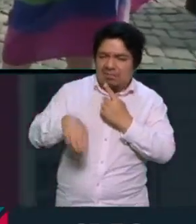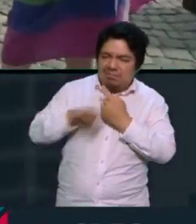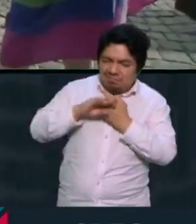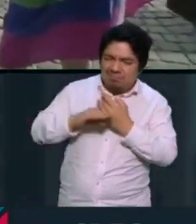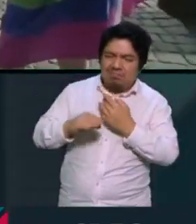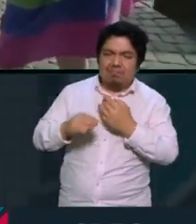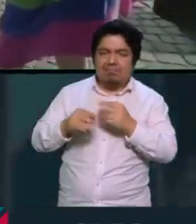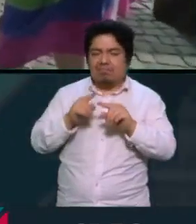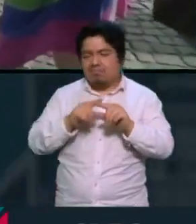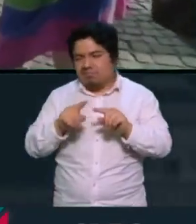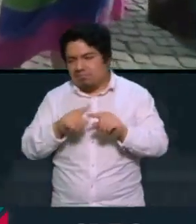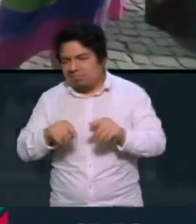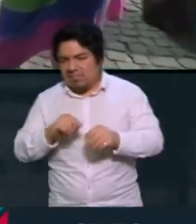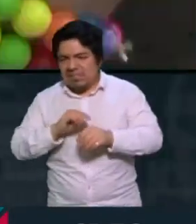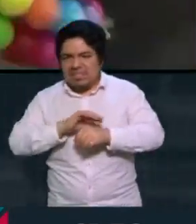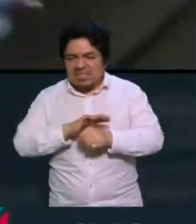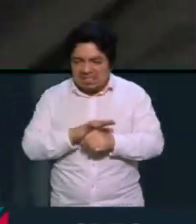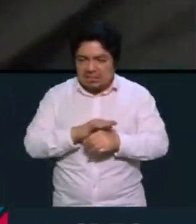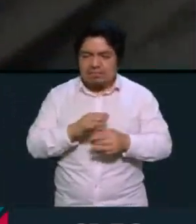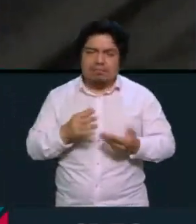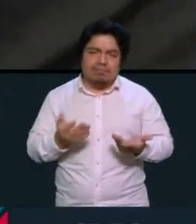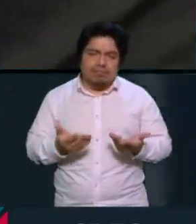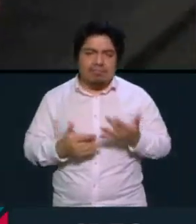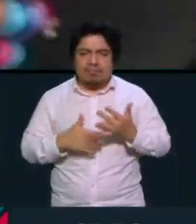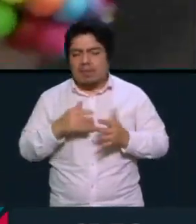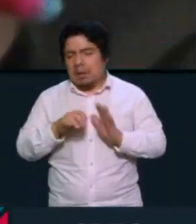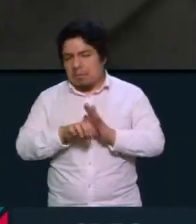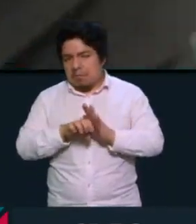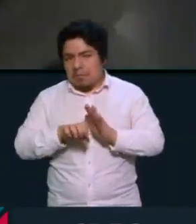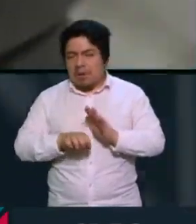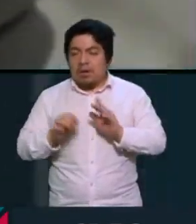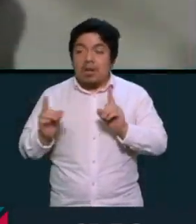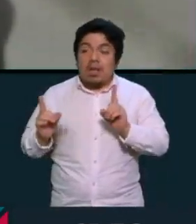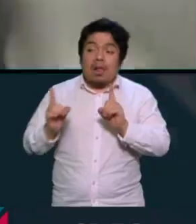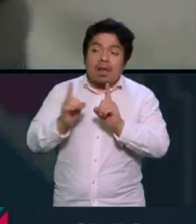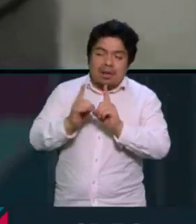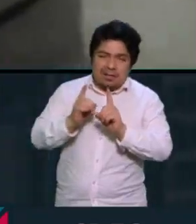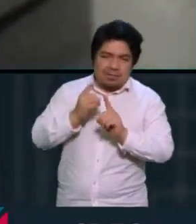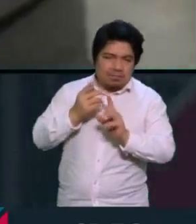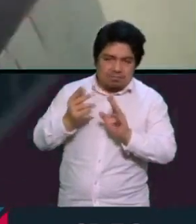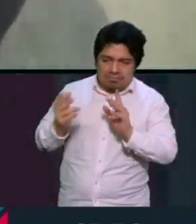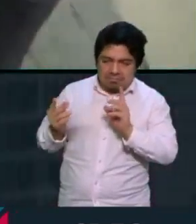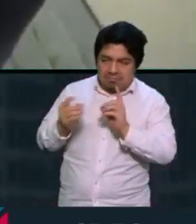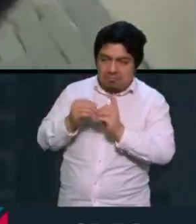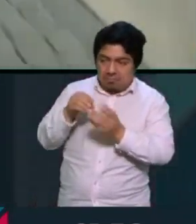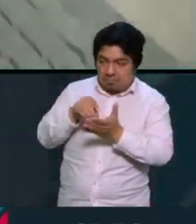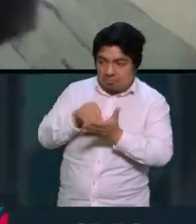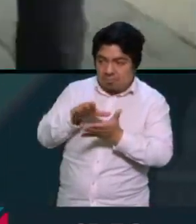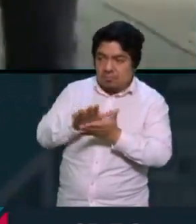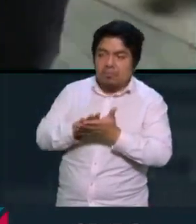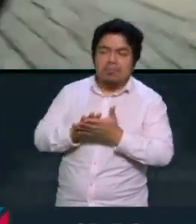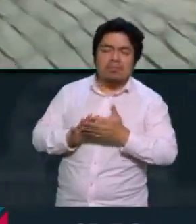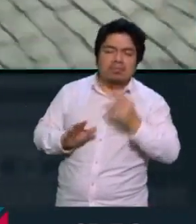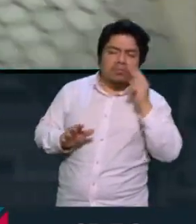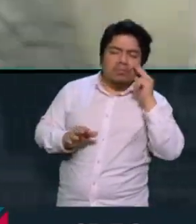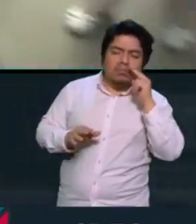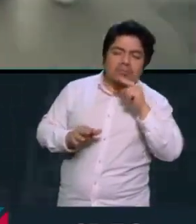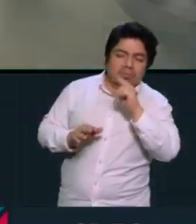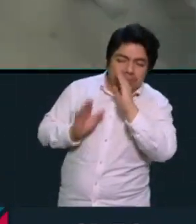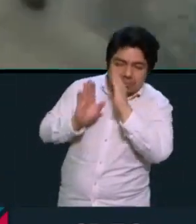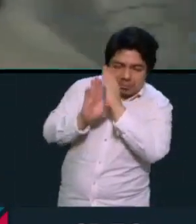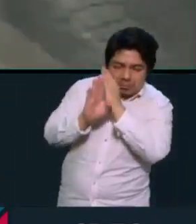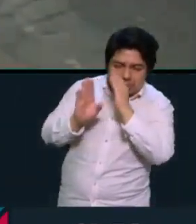Entonces si tú quedabas de verte con alguien, pues ya te tenían visto y pues no ibas a poder verte con esa persona que te interesaba